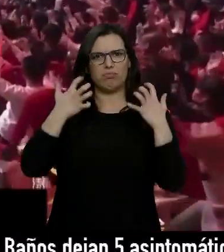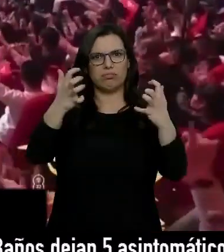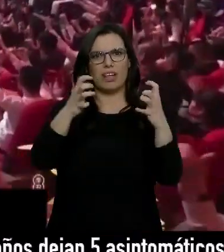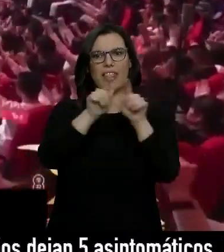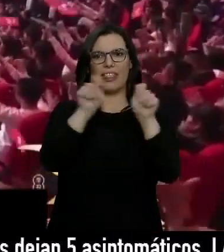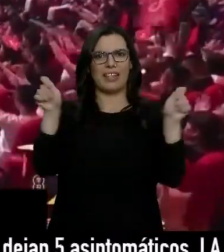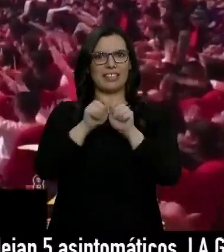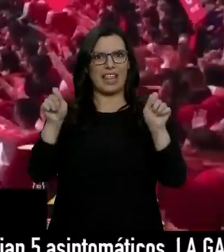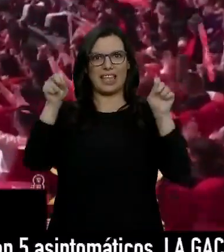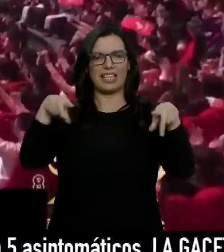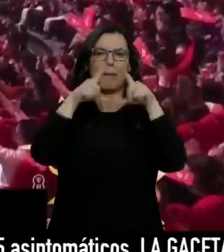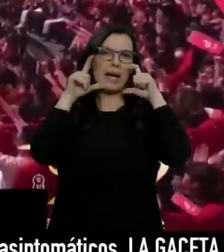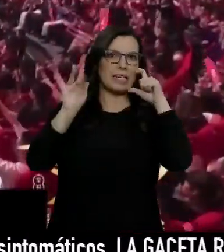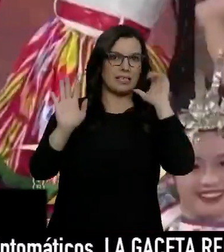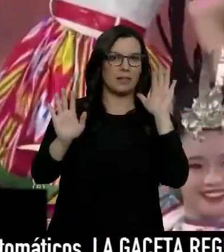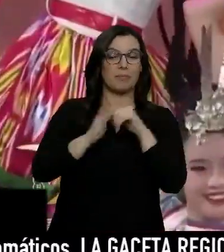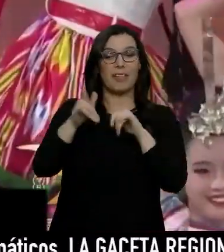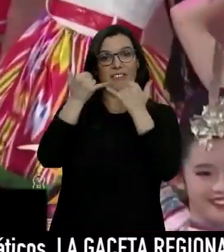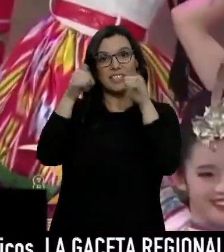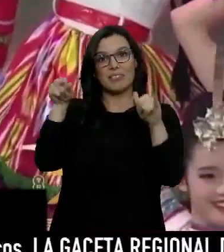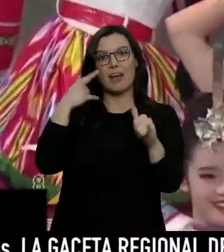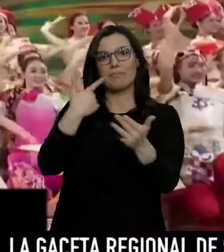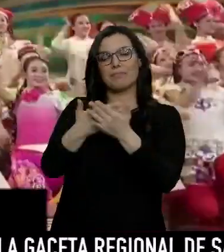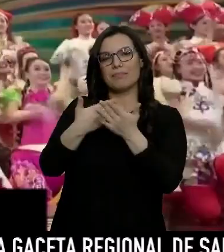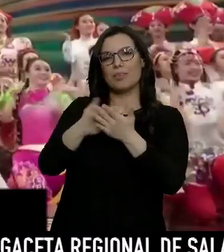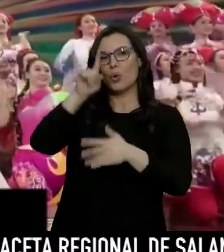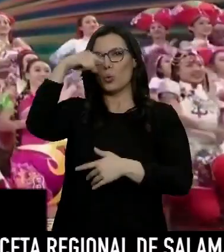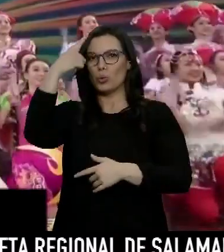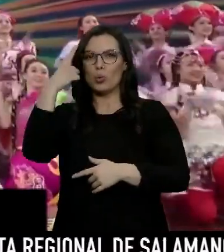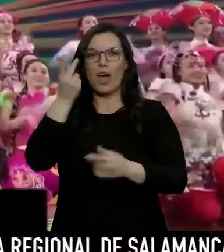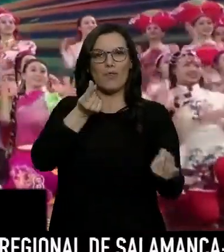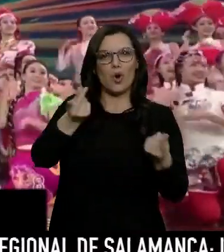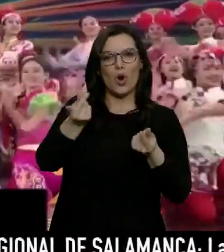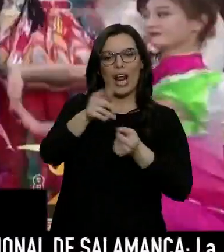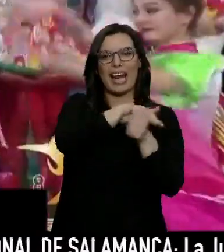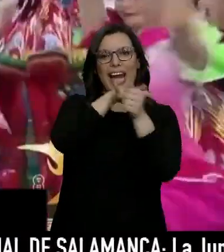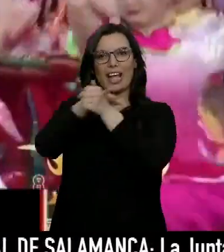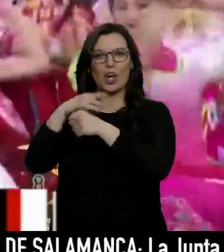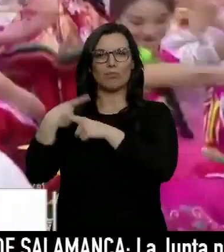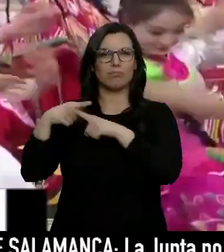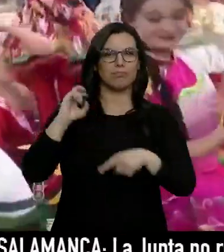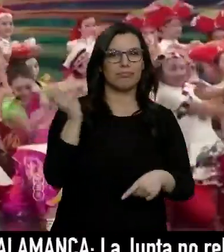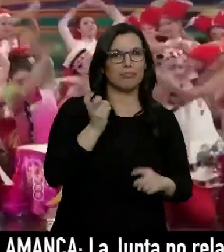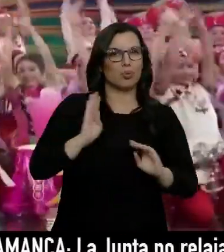aunque eso sí con mascarillas. Este festival muestra la cultura y el folclore de las distintas regiones chinas.